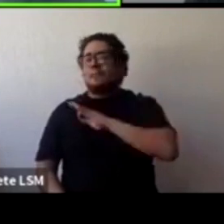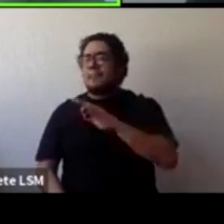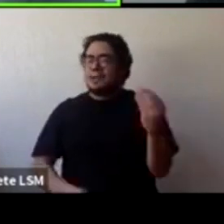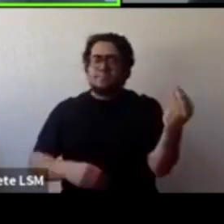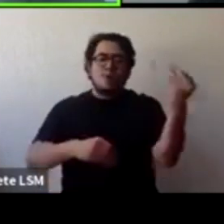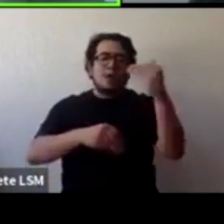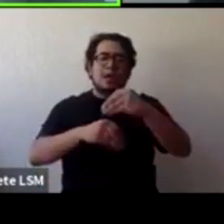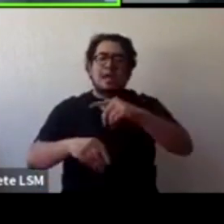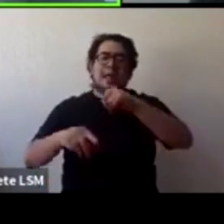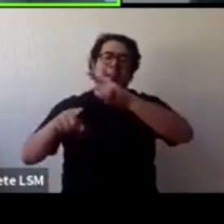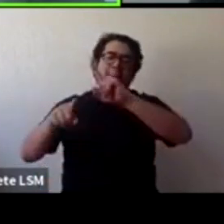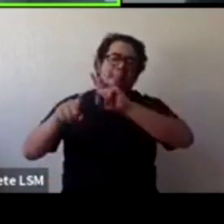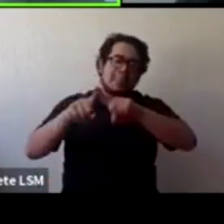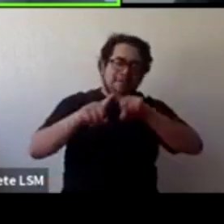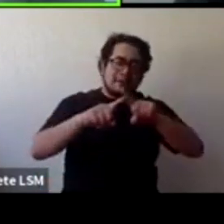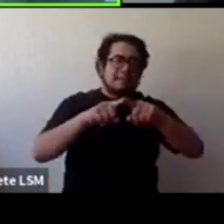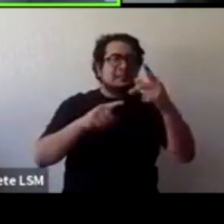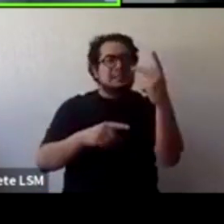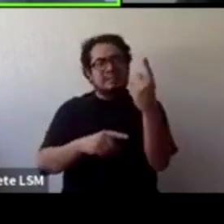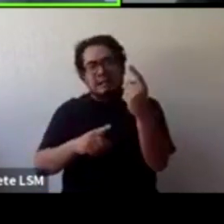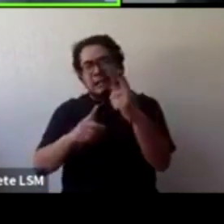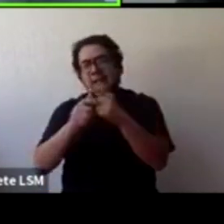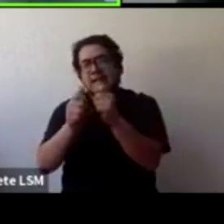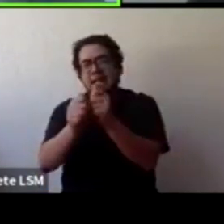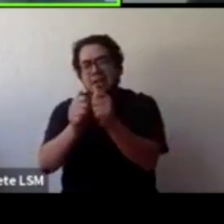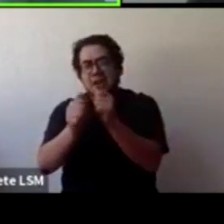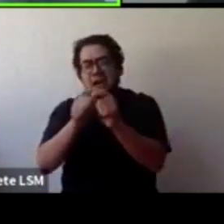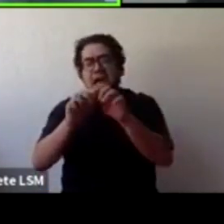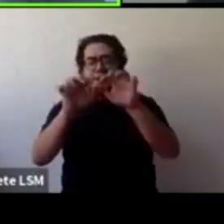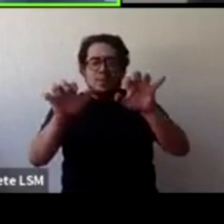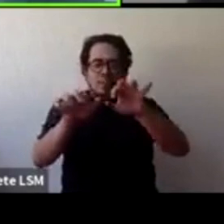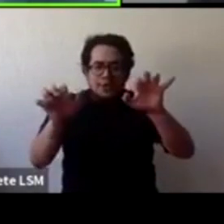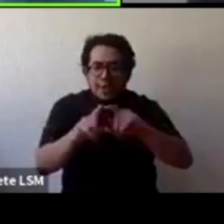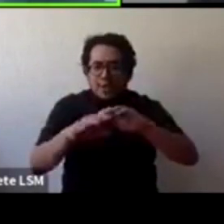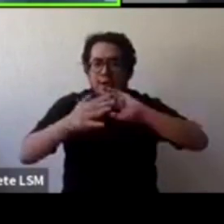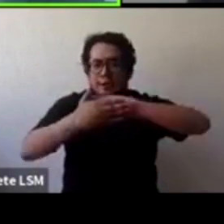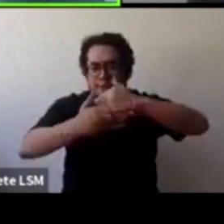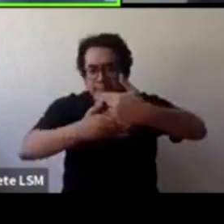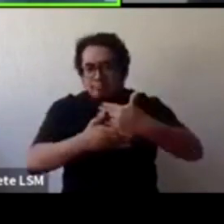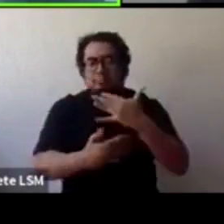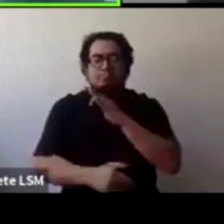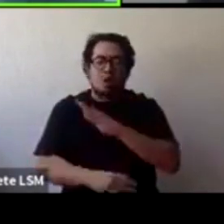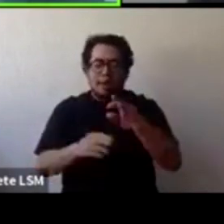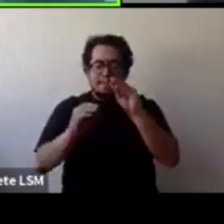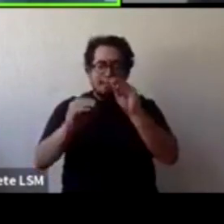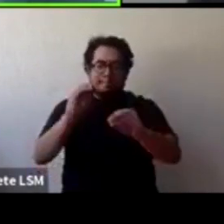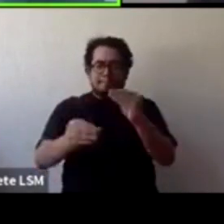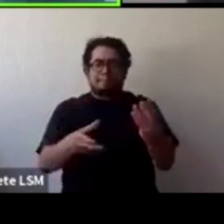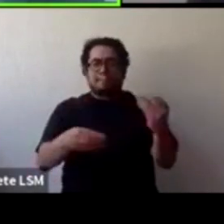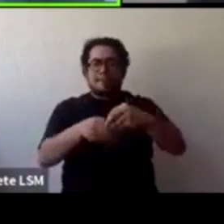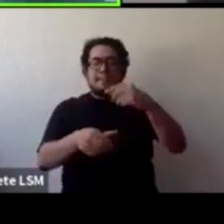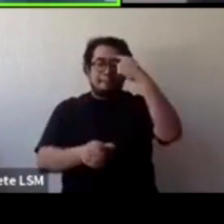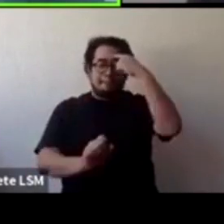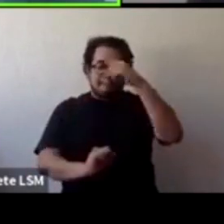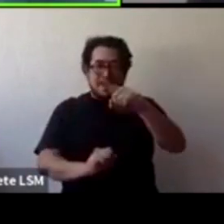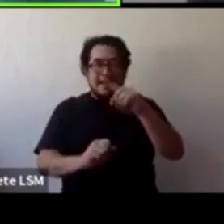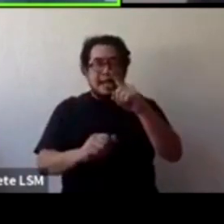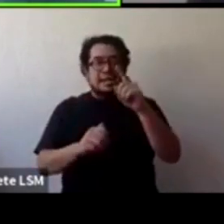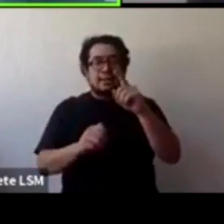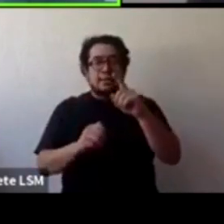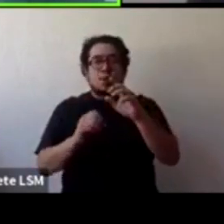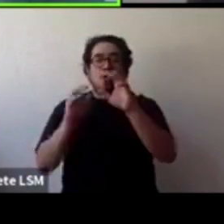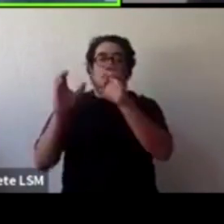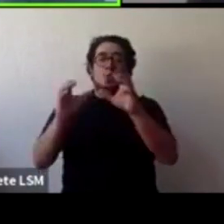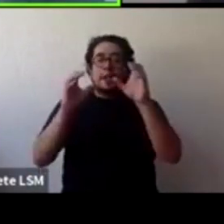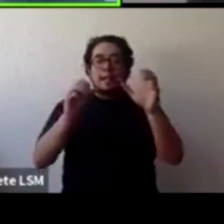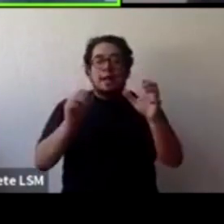dispositivos a donde los niños tienen tienen acceso poner una una ¿cómo se dice? en